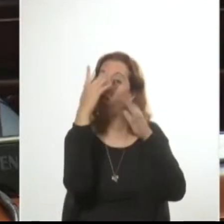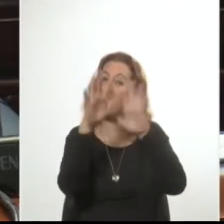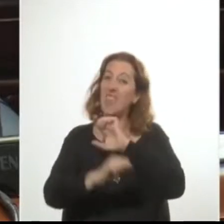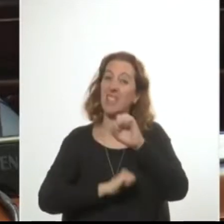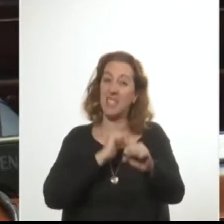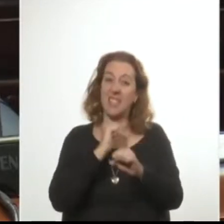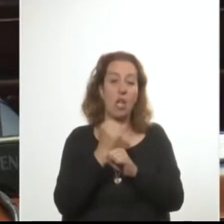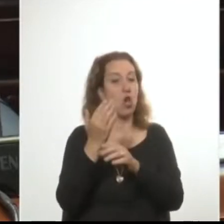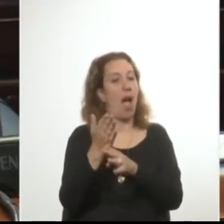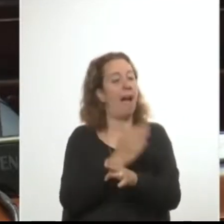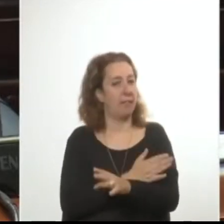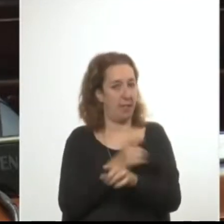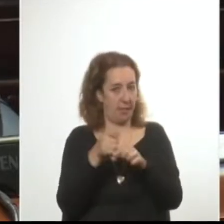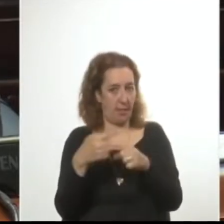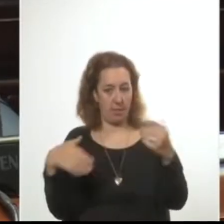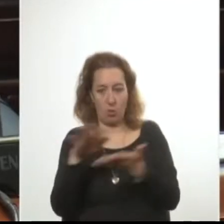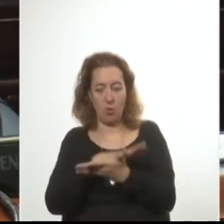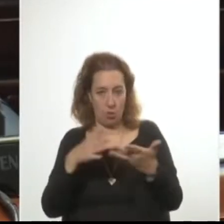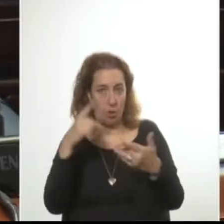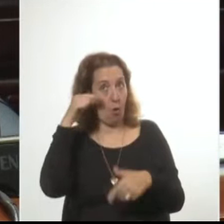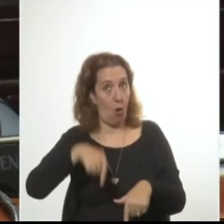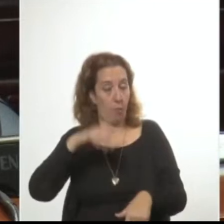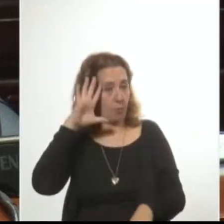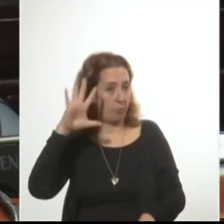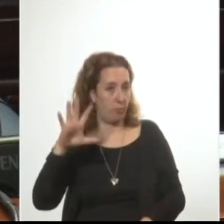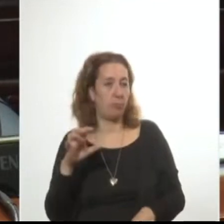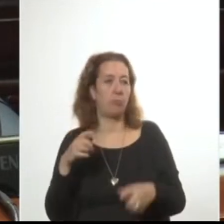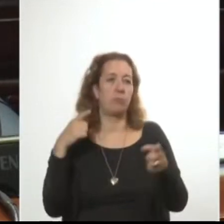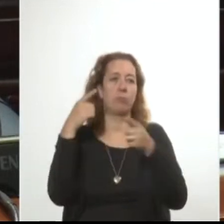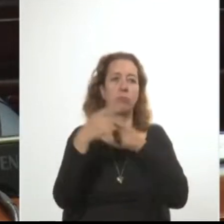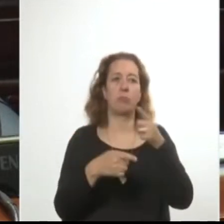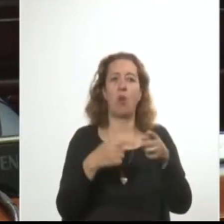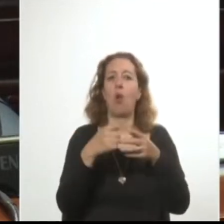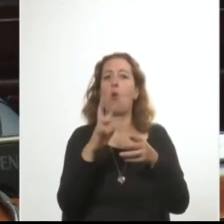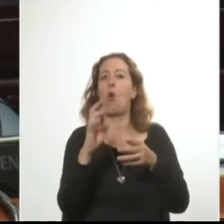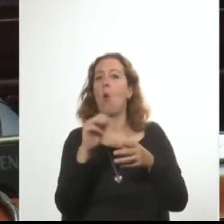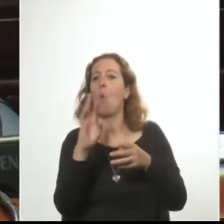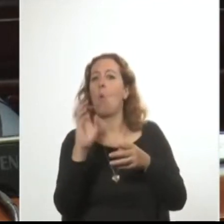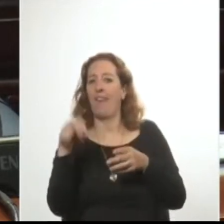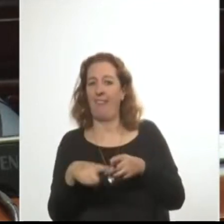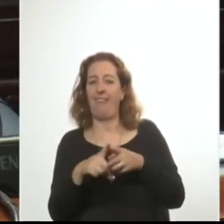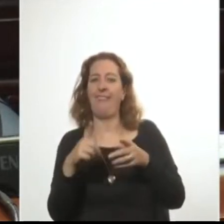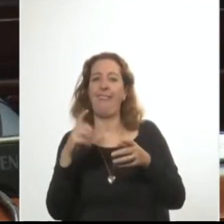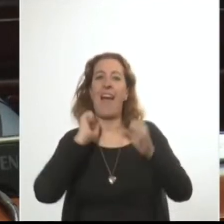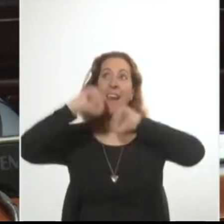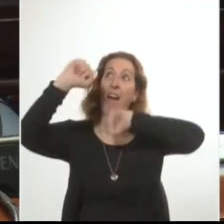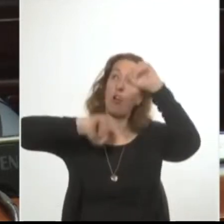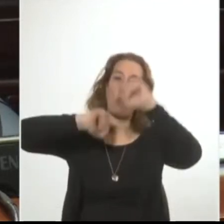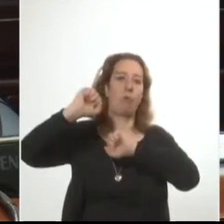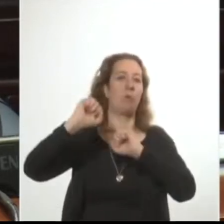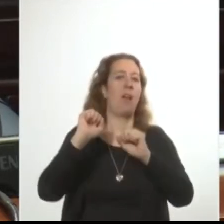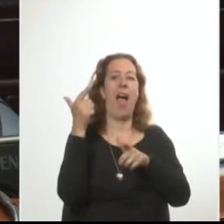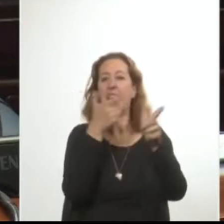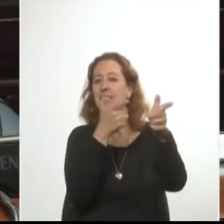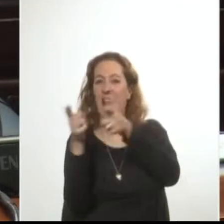hechos que hoy recordamos. Atentados al bobling de Carrasco, entre otros muchos sonados casos, asaltos a bancos y